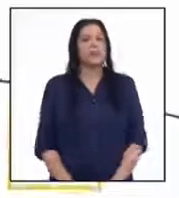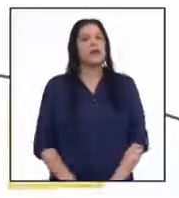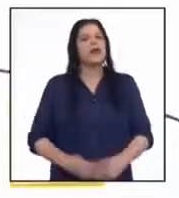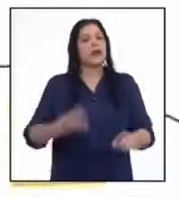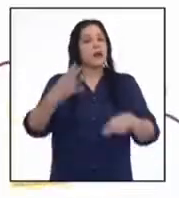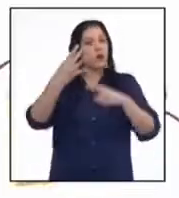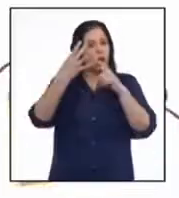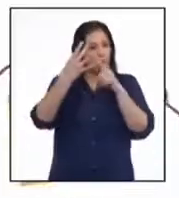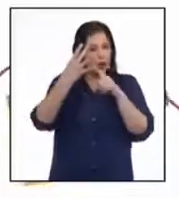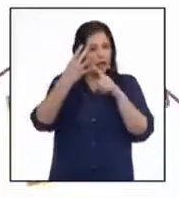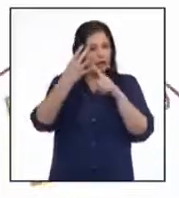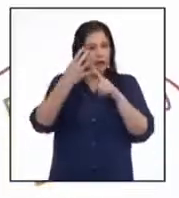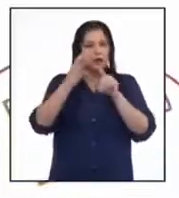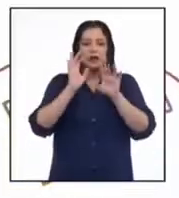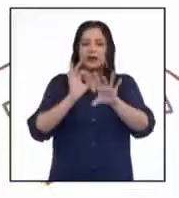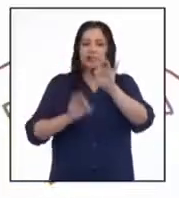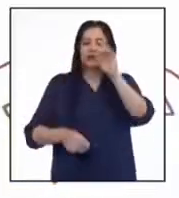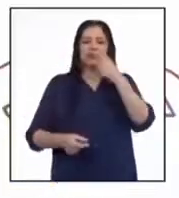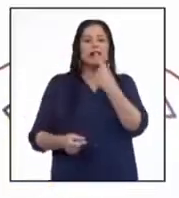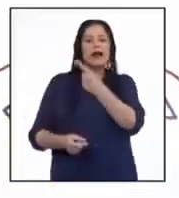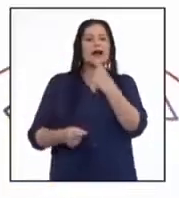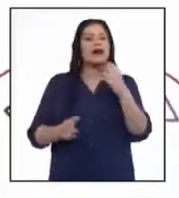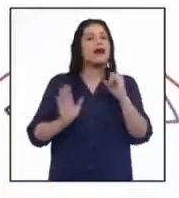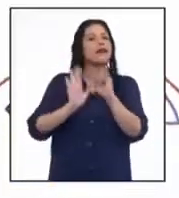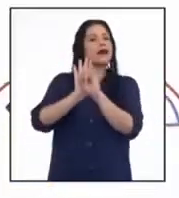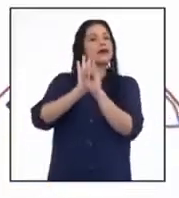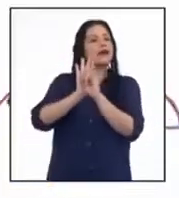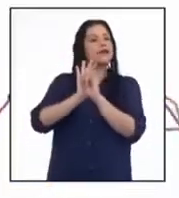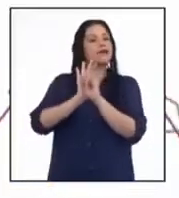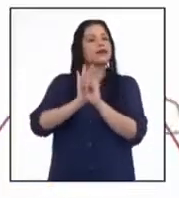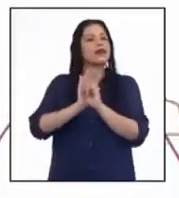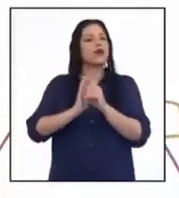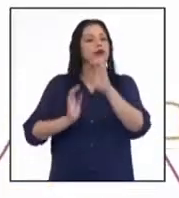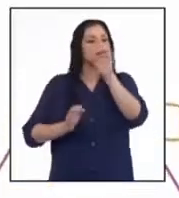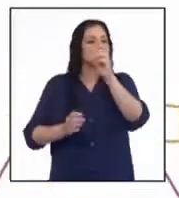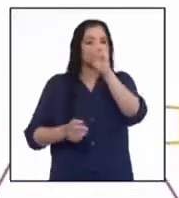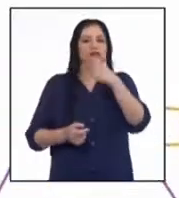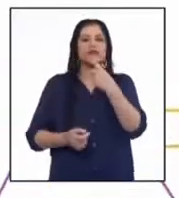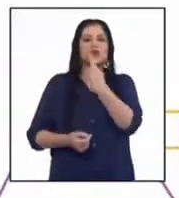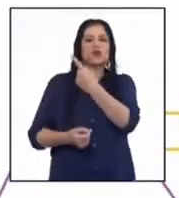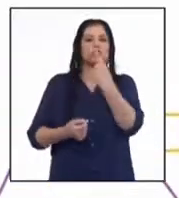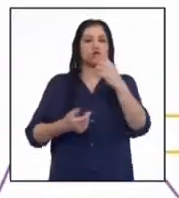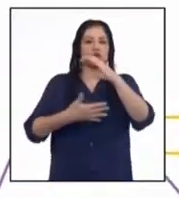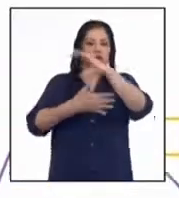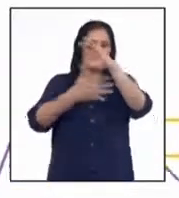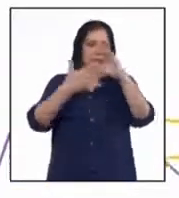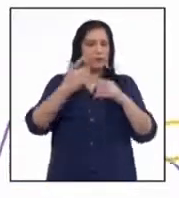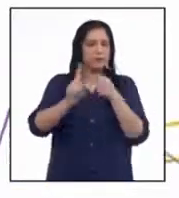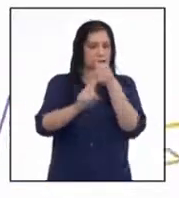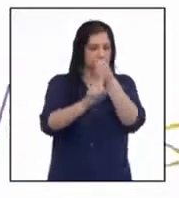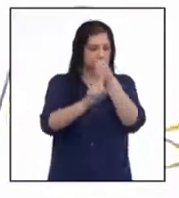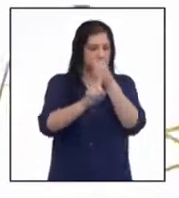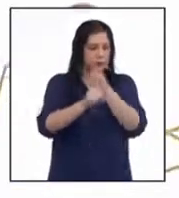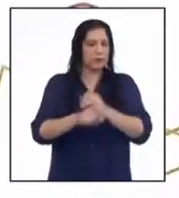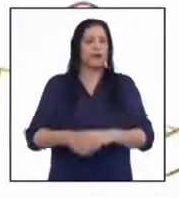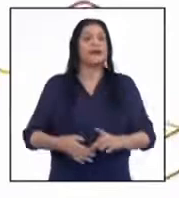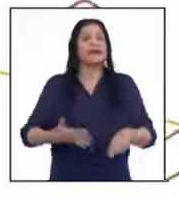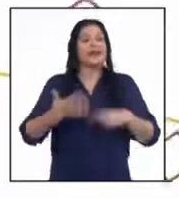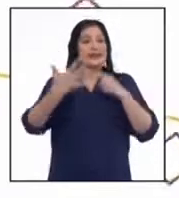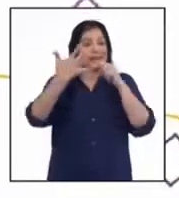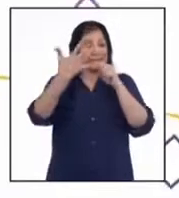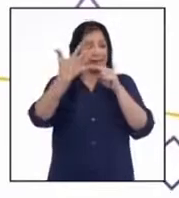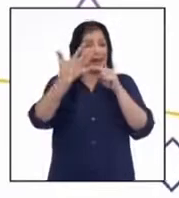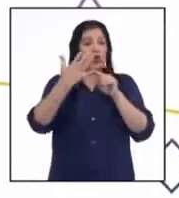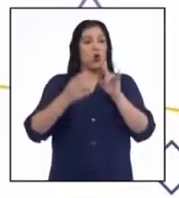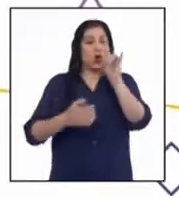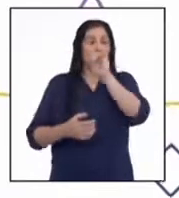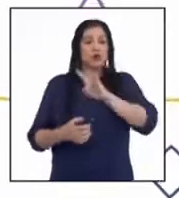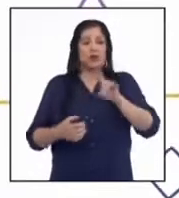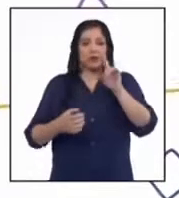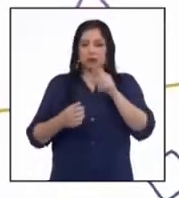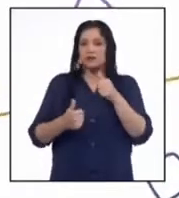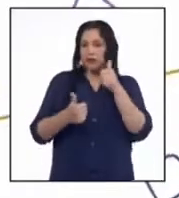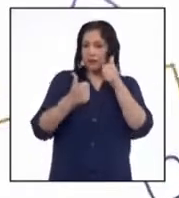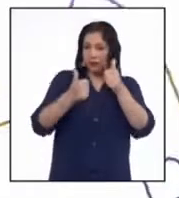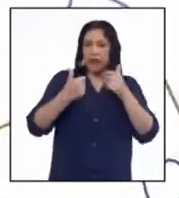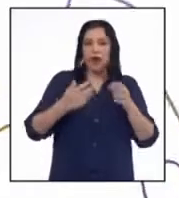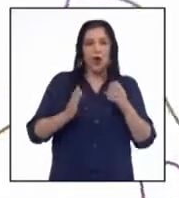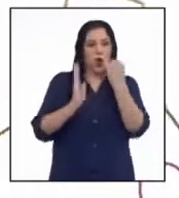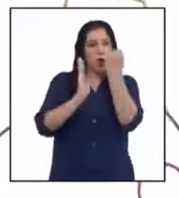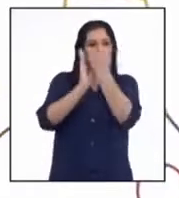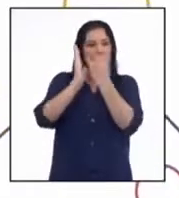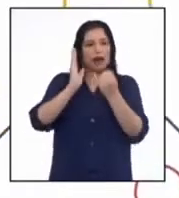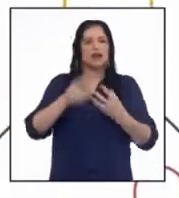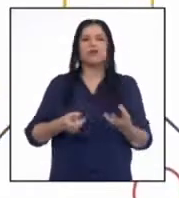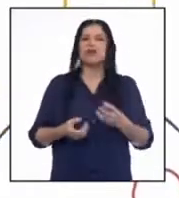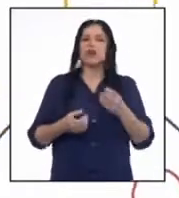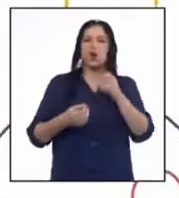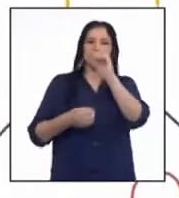4. Identifiqué cada gráfico estadístico y sus características. 5. Utilicé oportunamente un